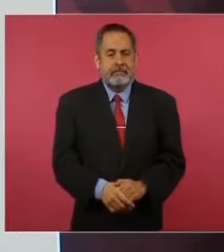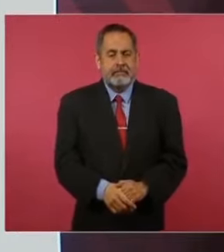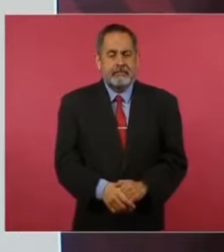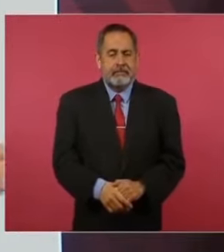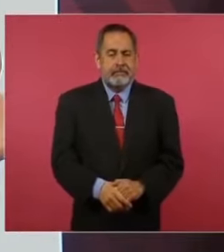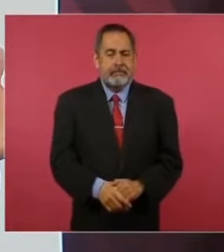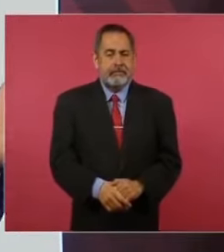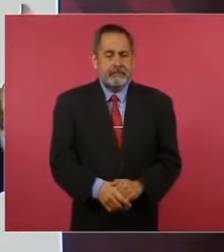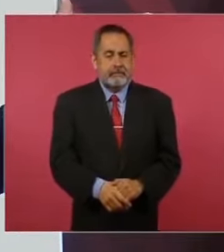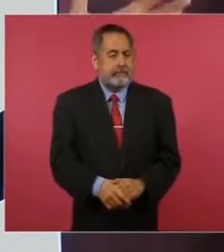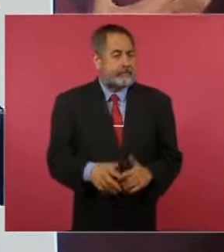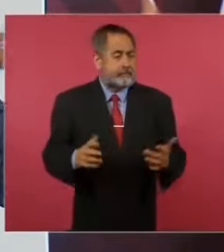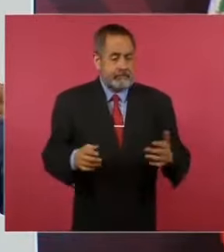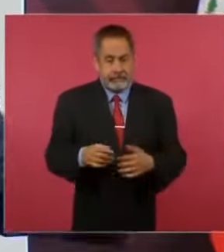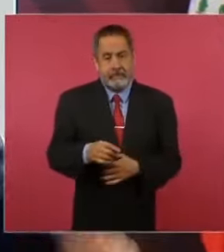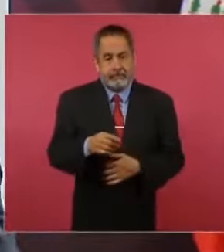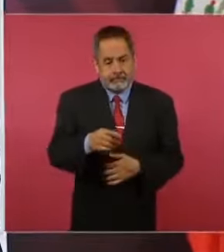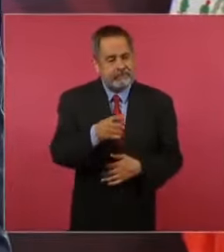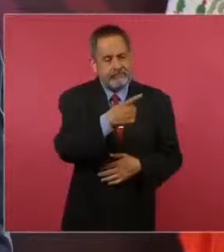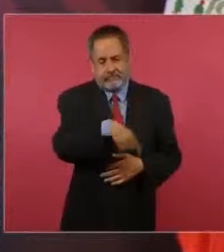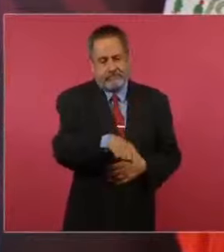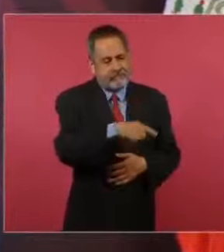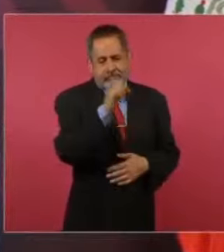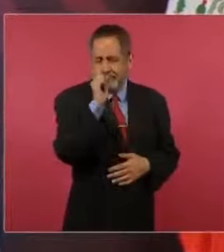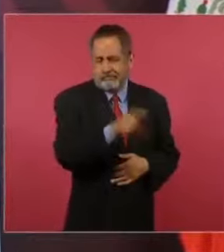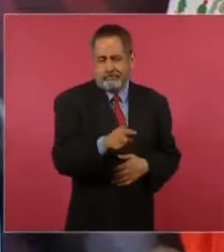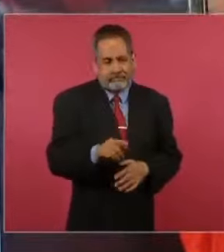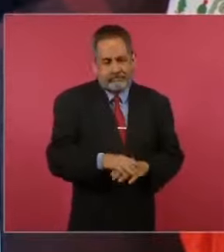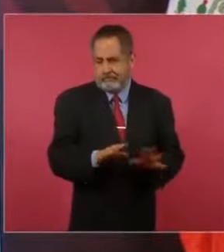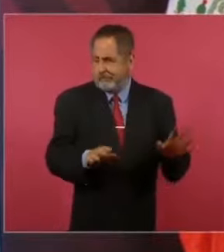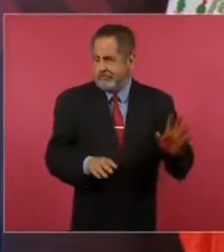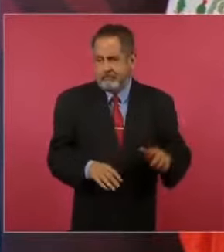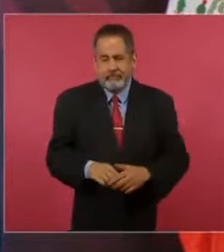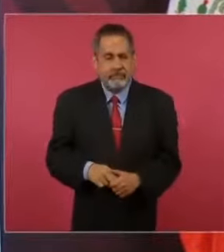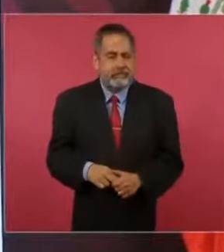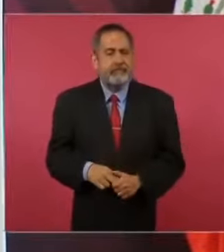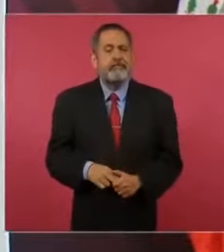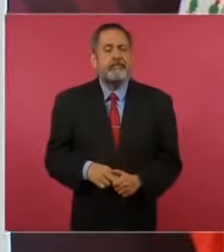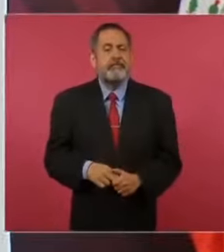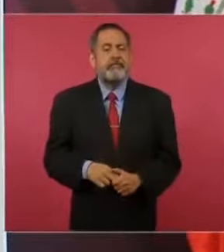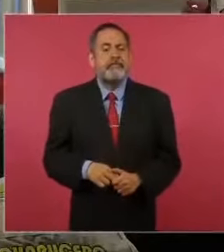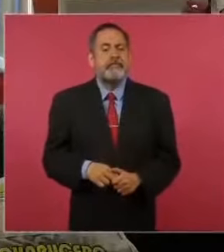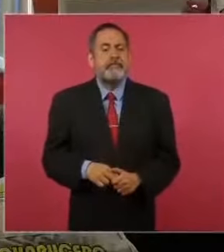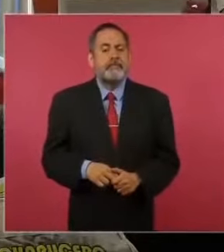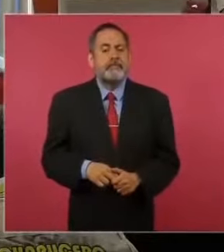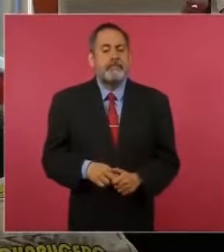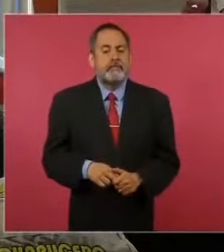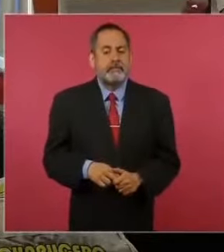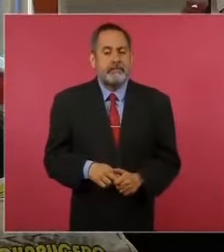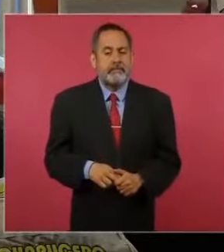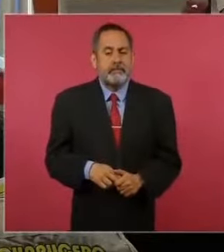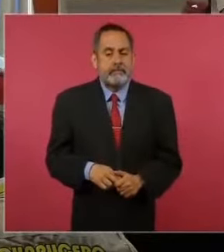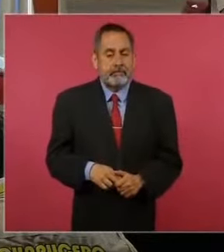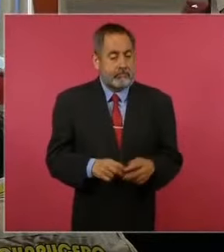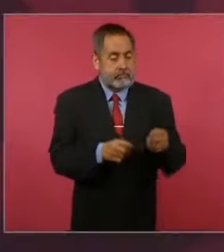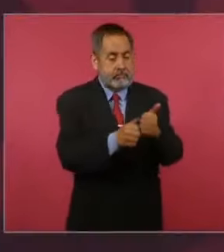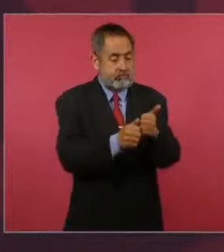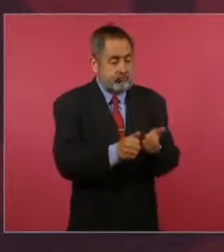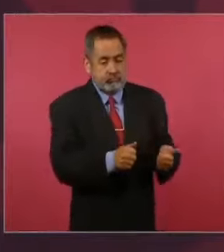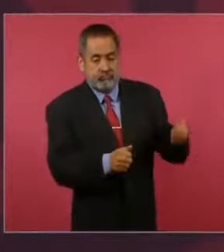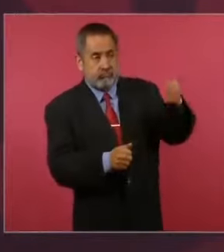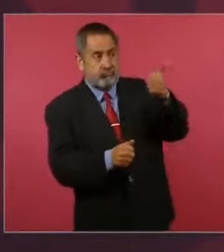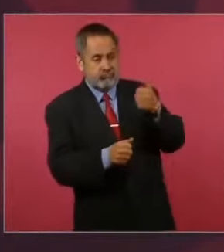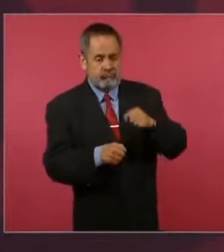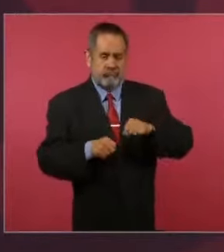ellos mismos, los machuchones,